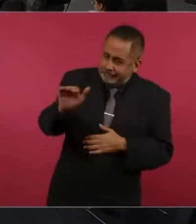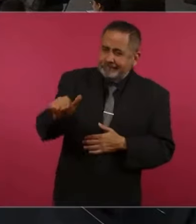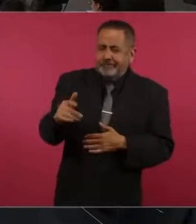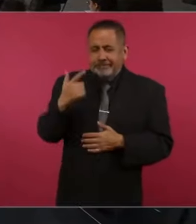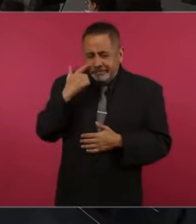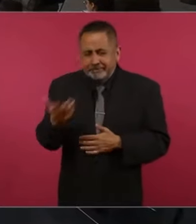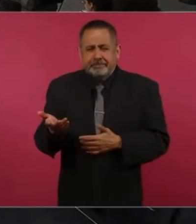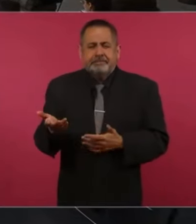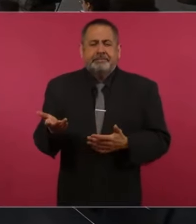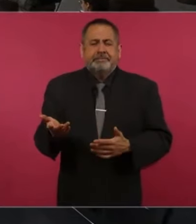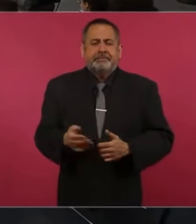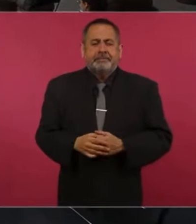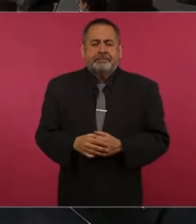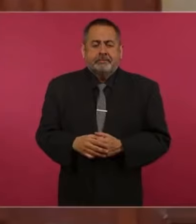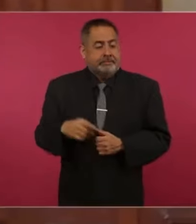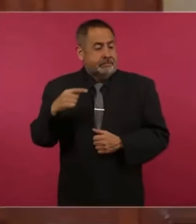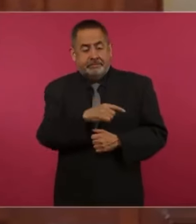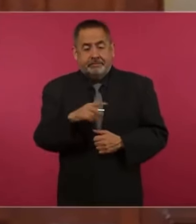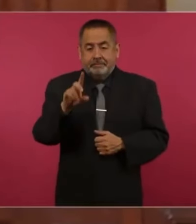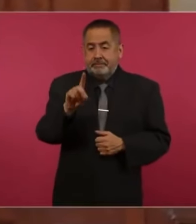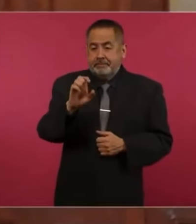¿Derbez?